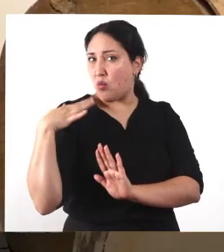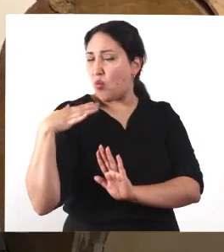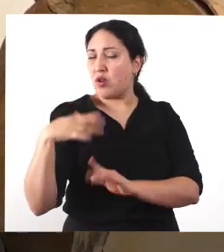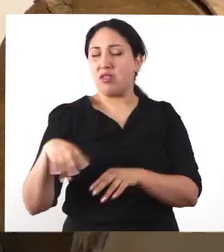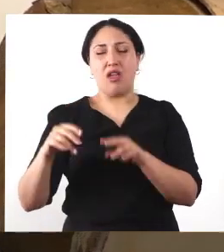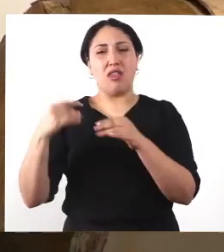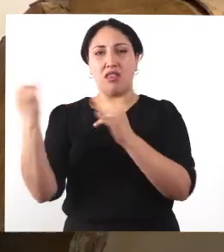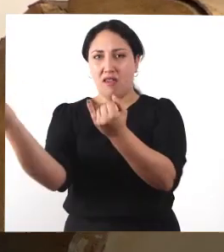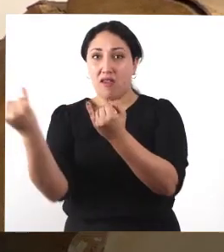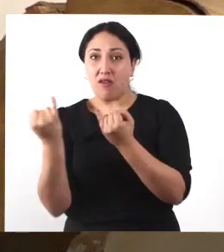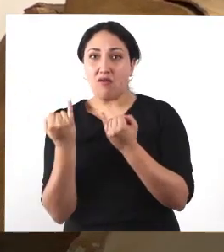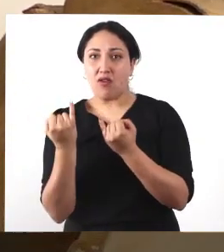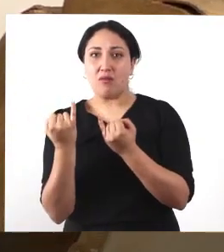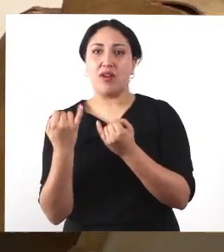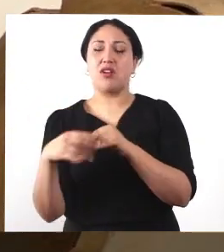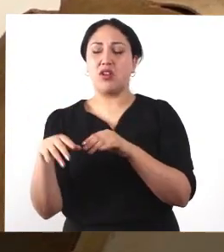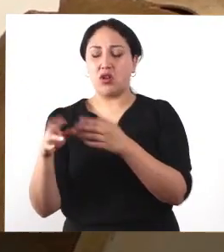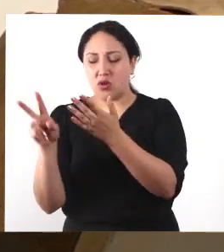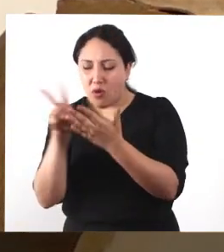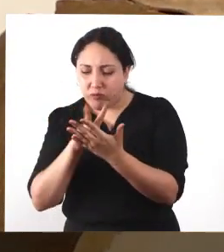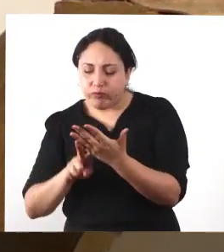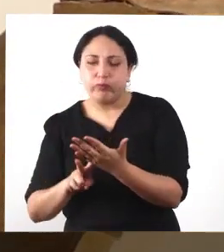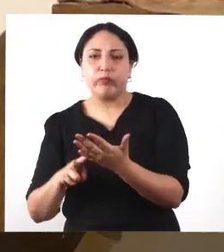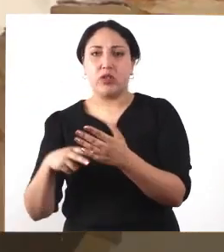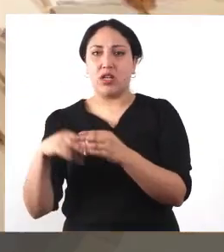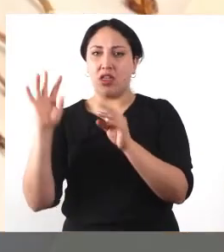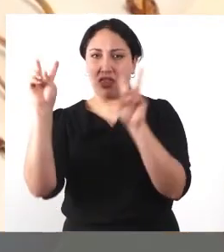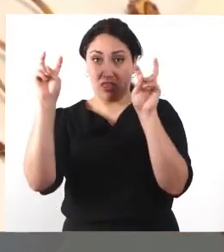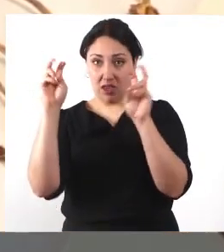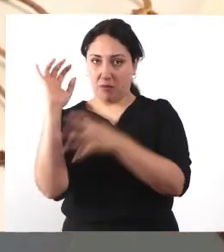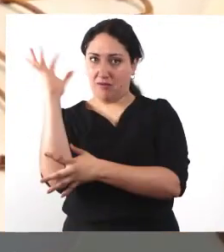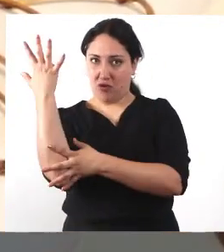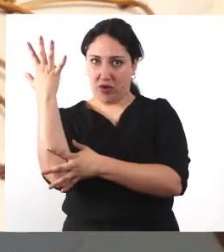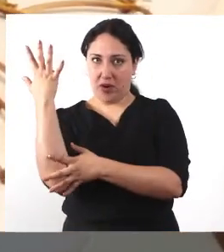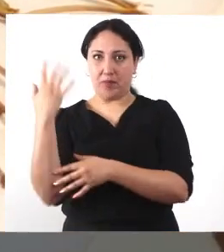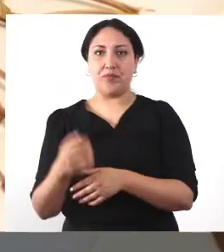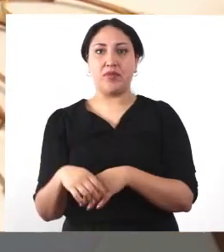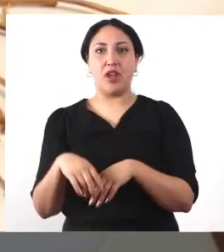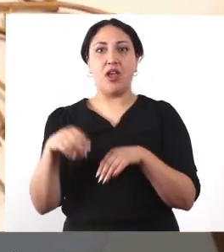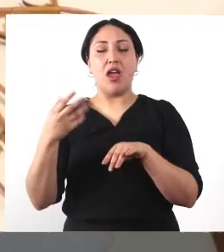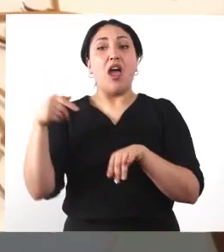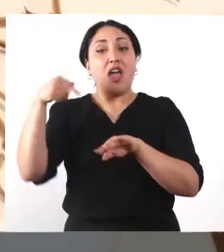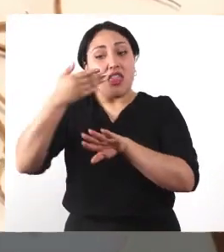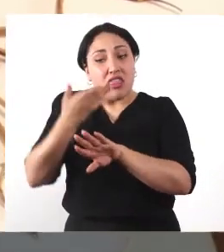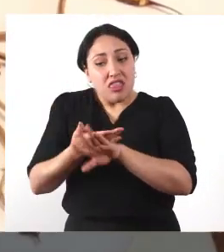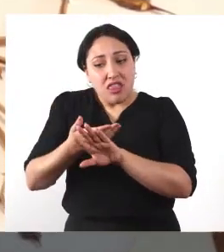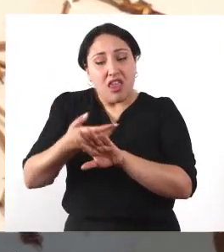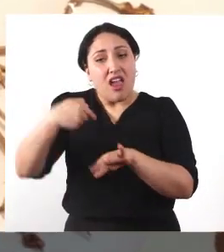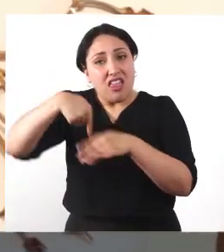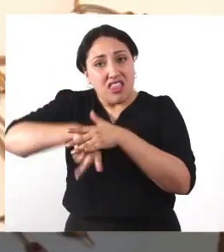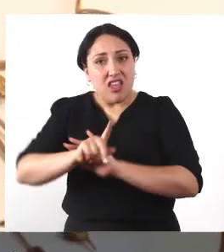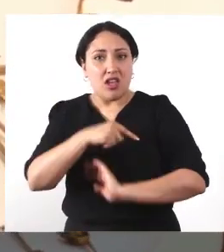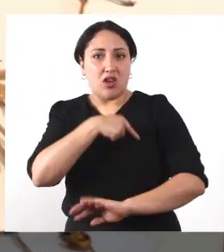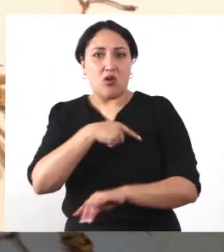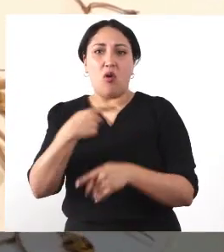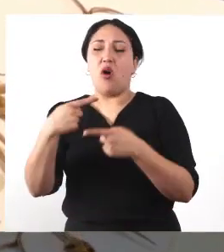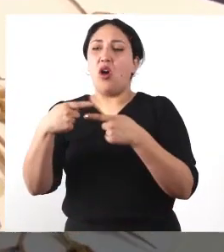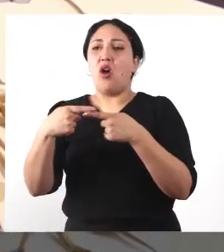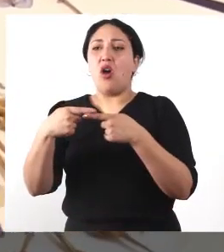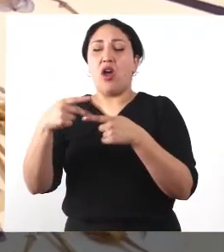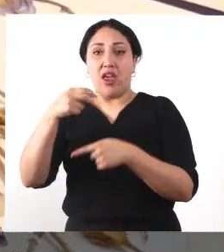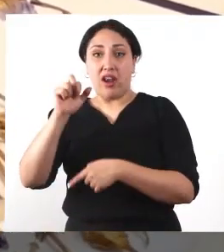esenciales para el conocimiento de la flora del país. En la actualidad, el Herbario Nacional comprende distintas